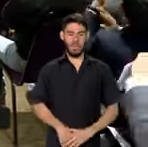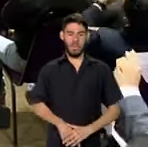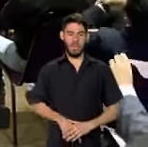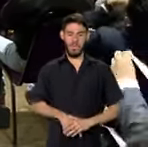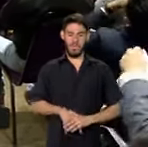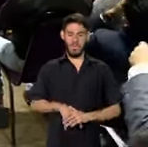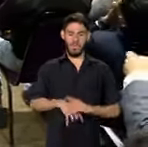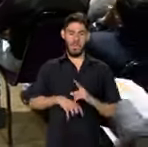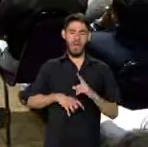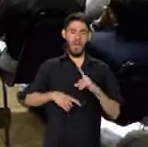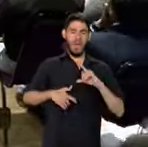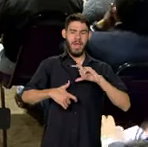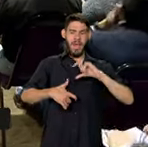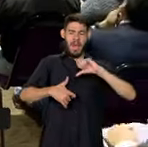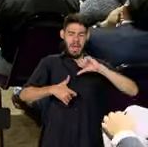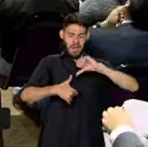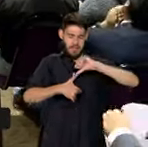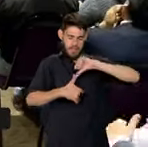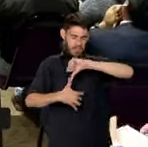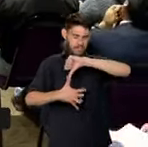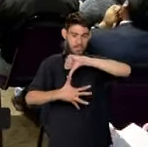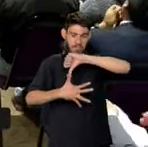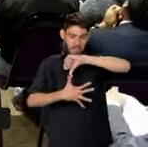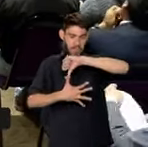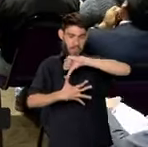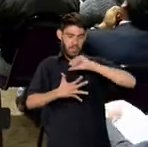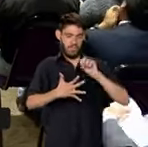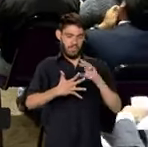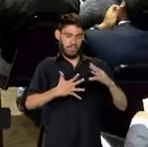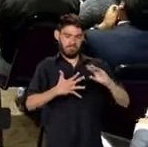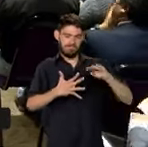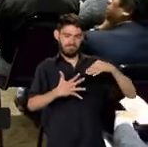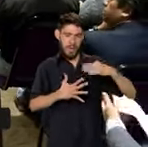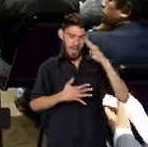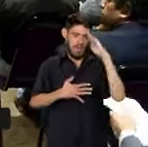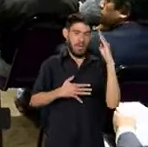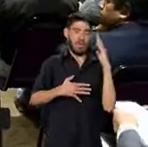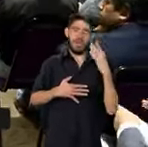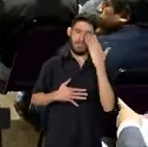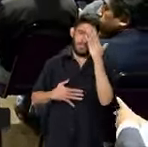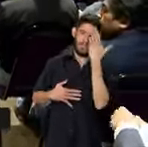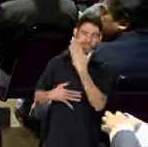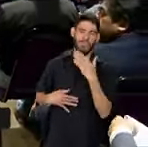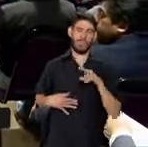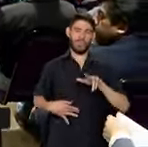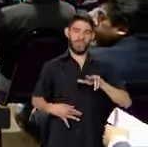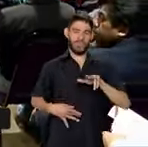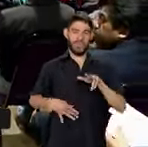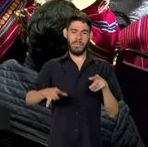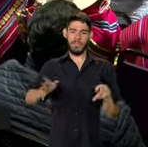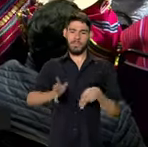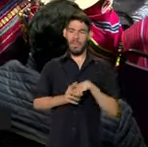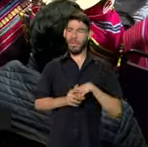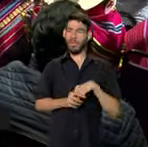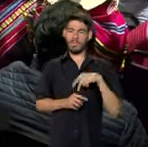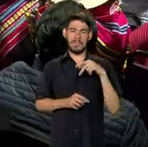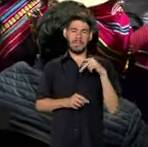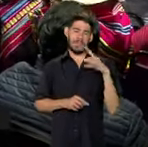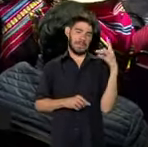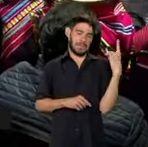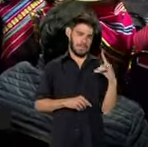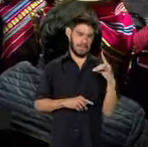Somos el corazón de la América del Sur. Muchas gracias. gracias. El señor presidente del Estado Plurinacional de